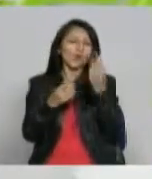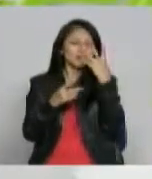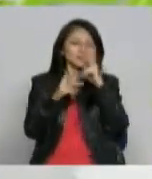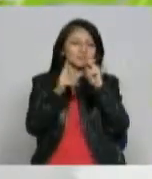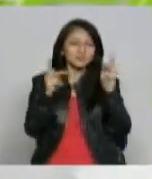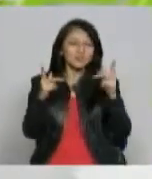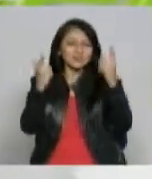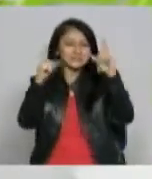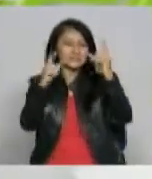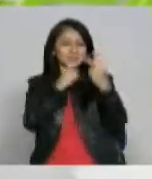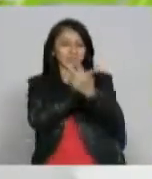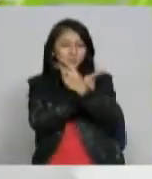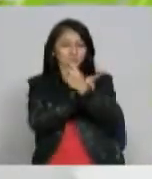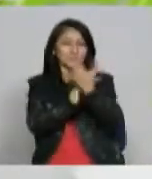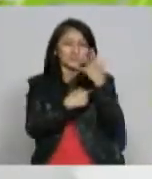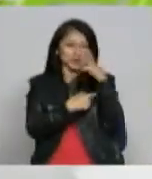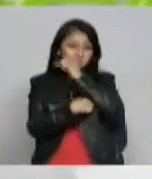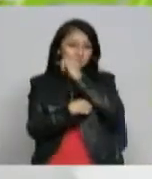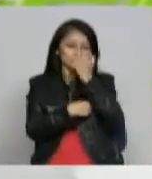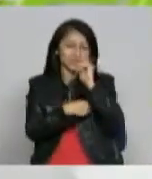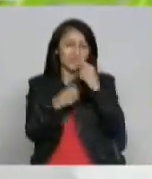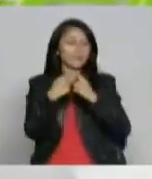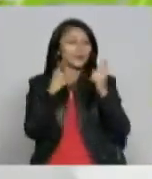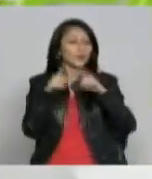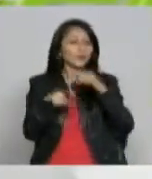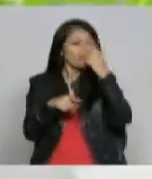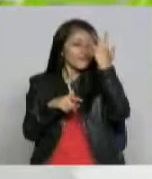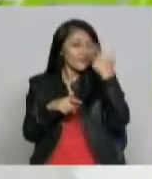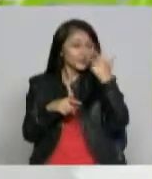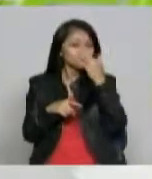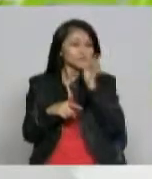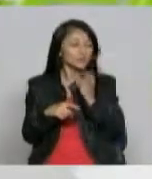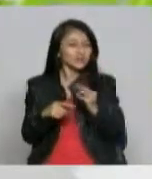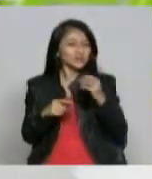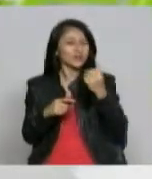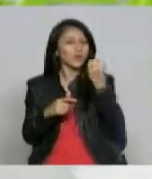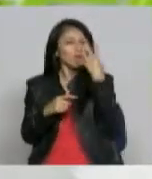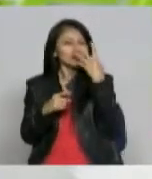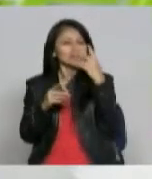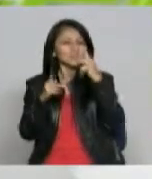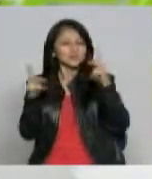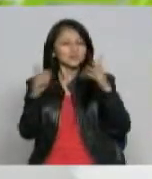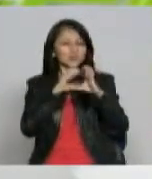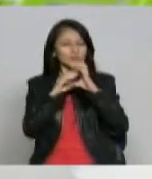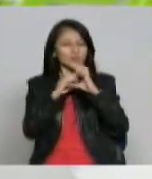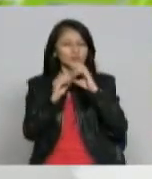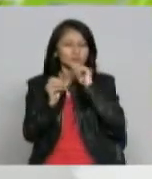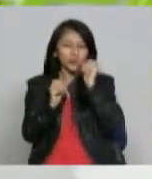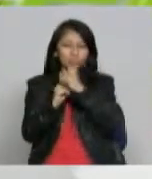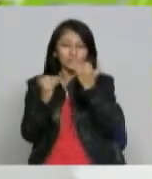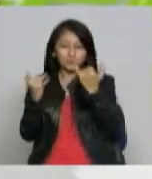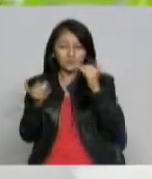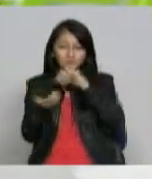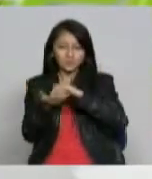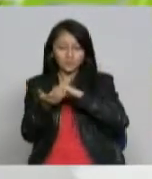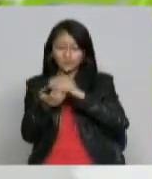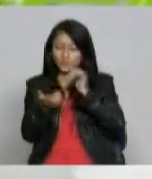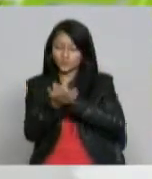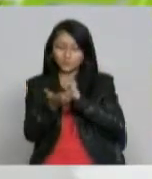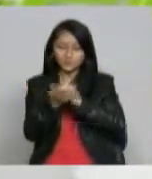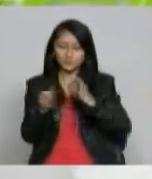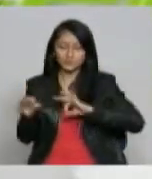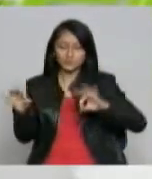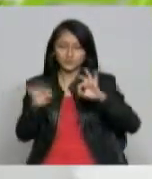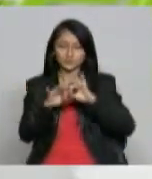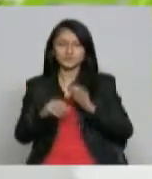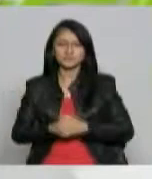audiencias actualmente por intermedio de las redes sociales estas han sido muy importantes en telecafe también venimos de una discusión en estos